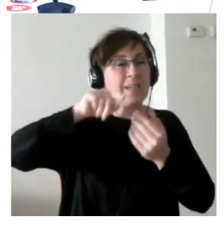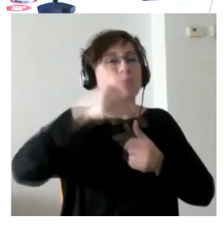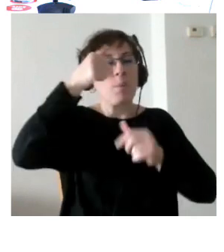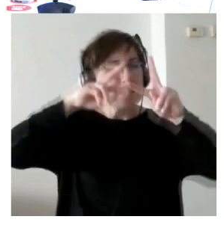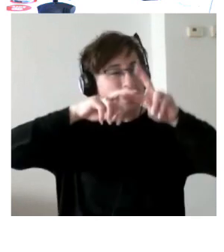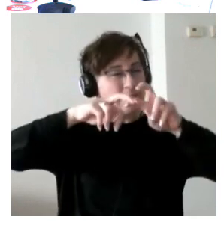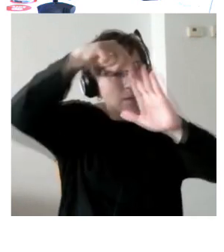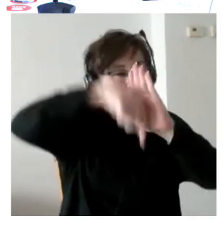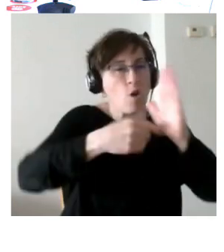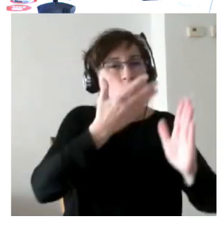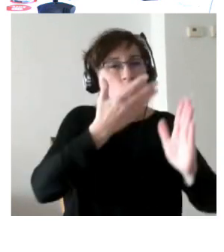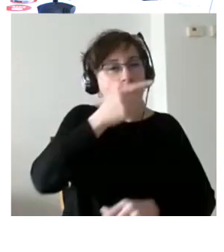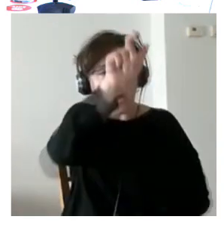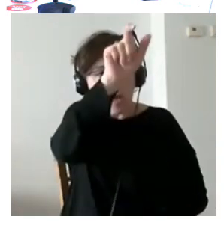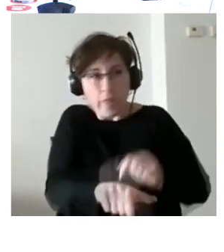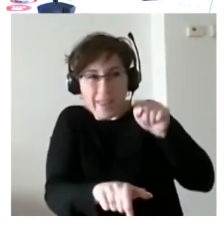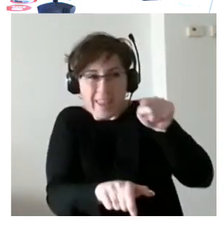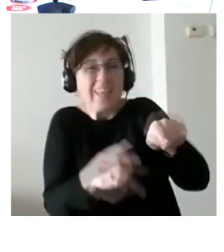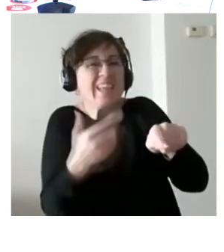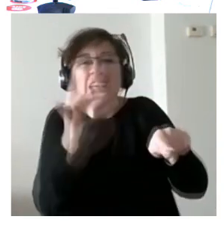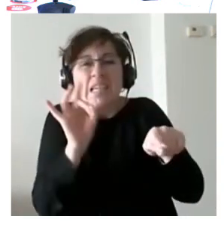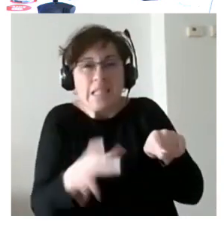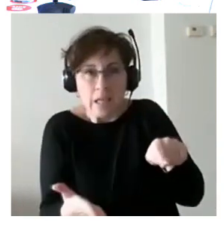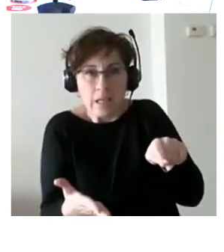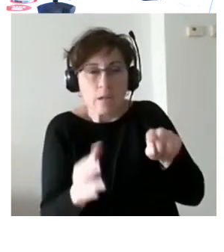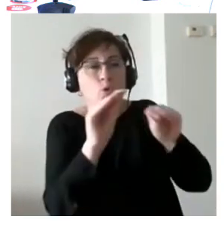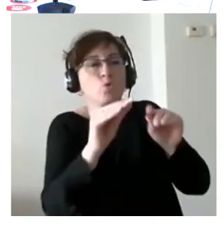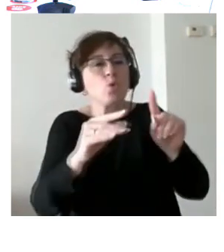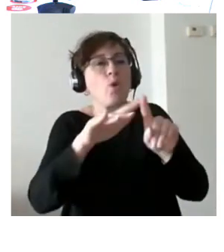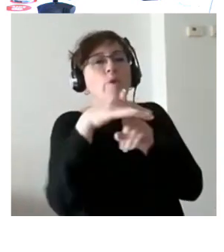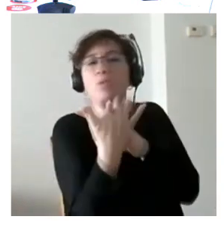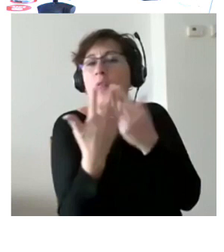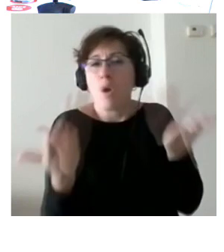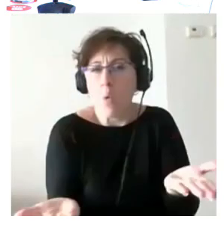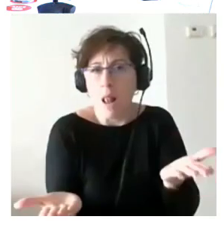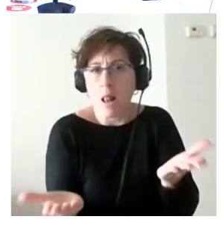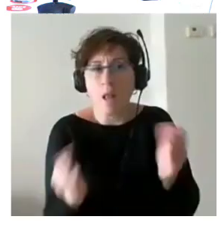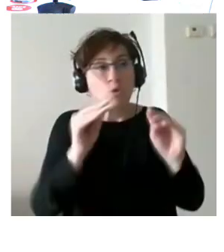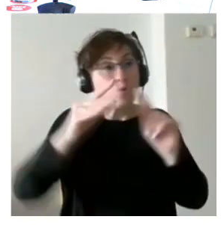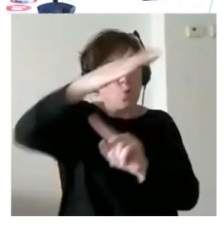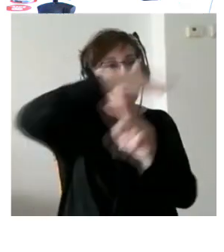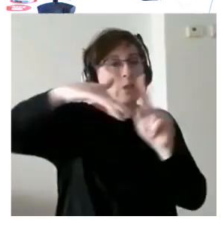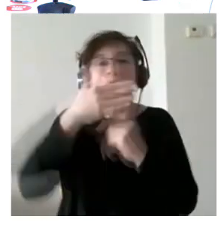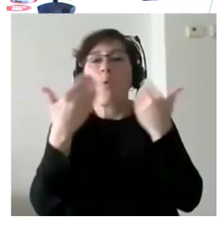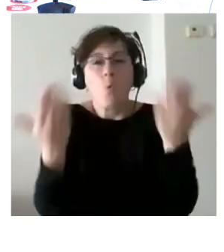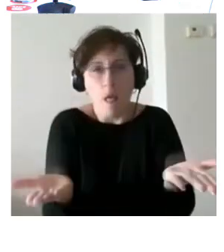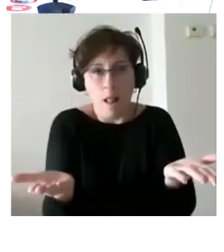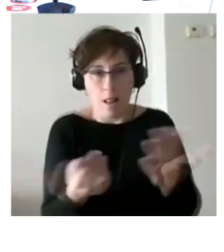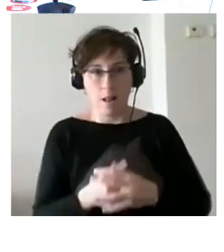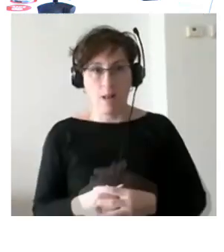esencia ¿quién es esa persona? ¿cuáles son sus circunstancias? ¿cuál es su contexto? Desde ahí